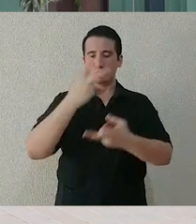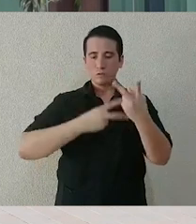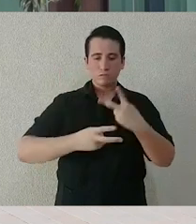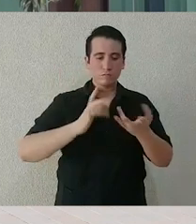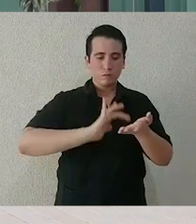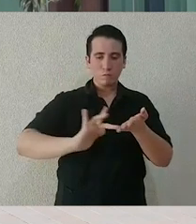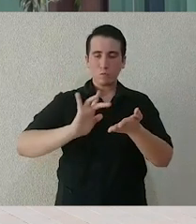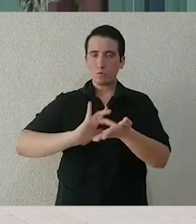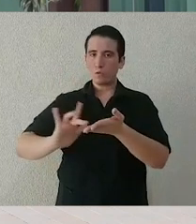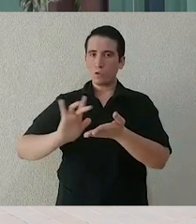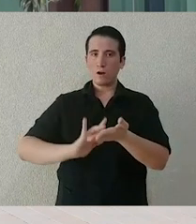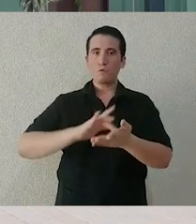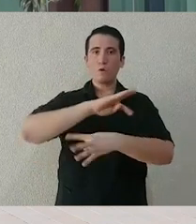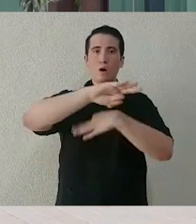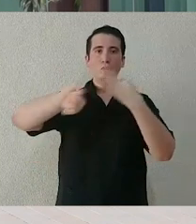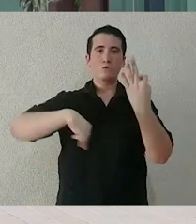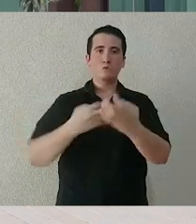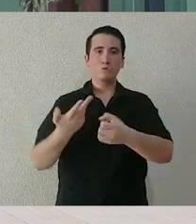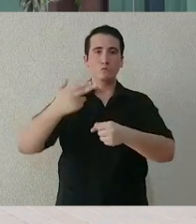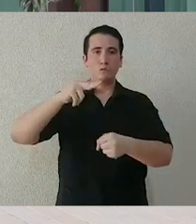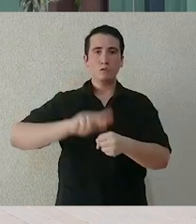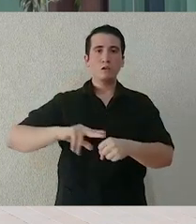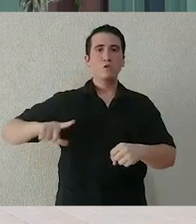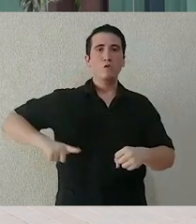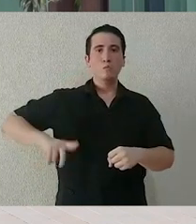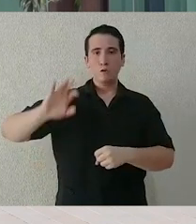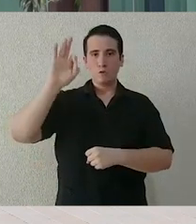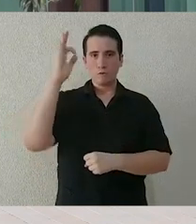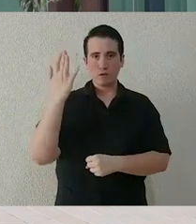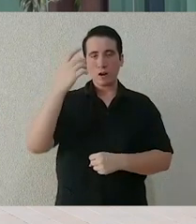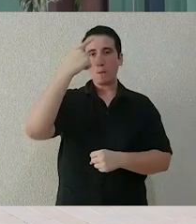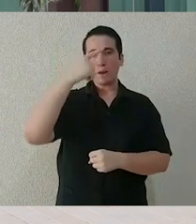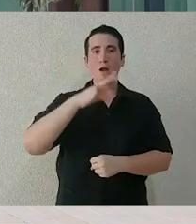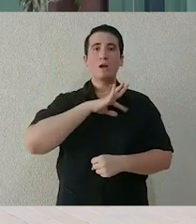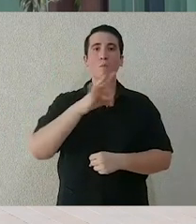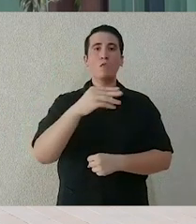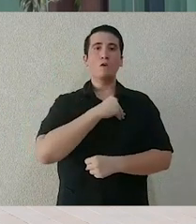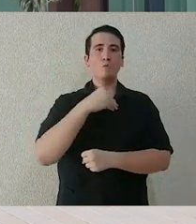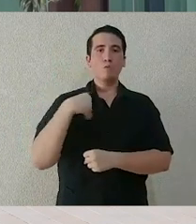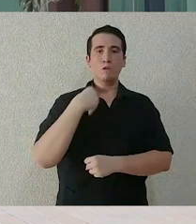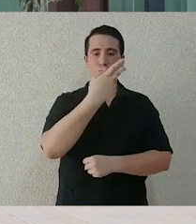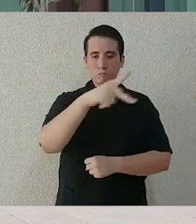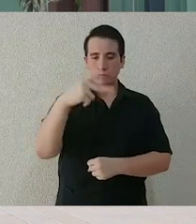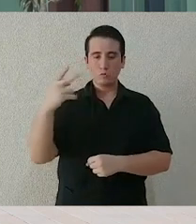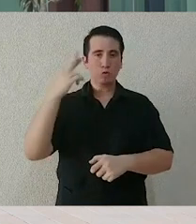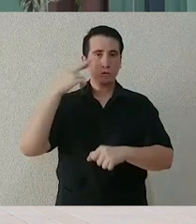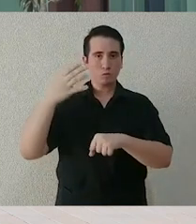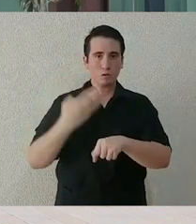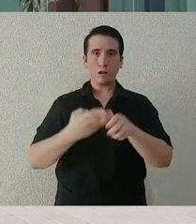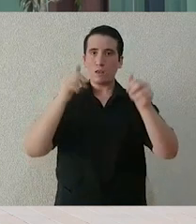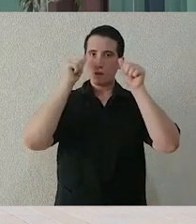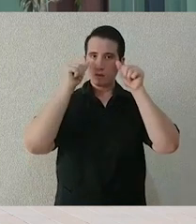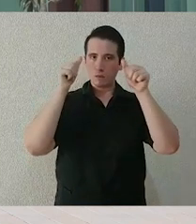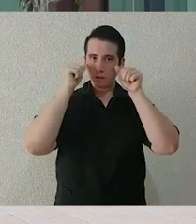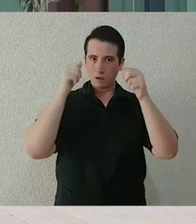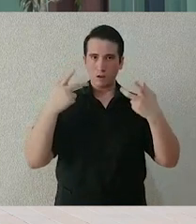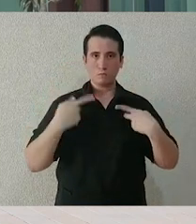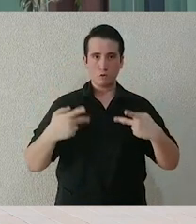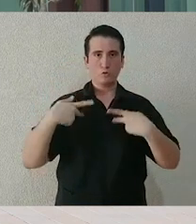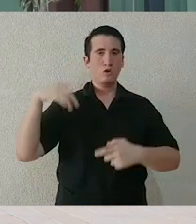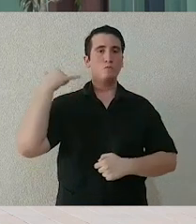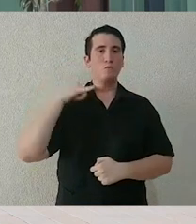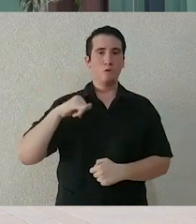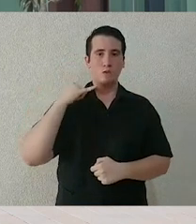los derechohabientes yucatecos, entregándoles un total de 139 ventiladores, 100 monitores de signos vitales e